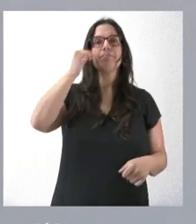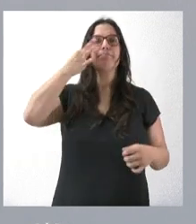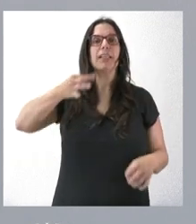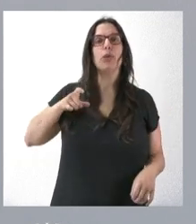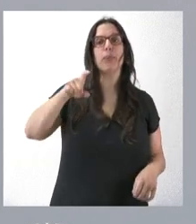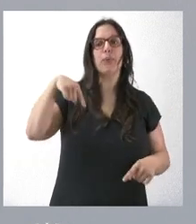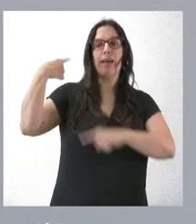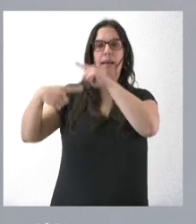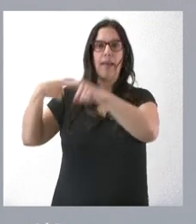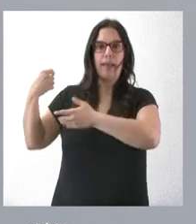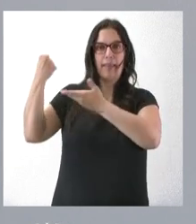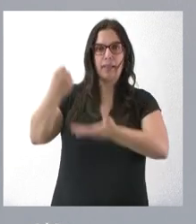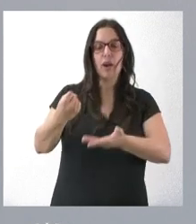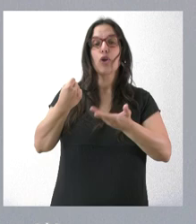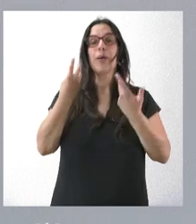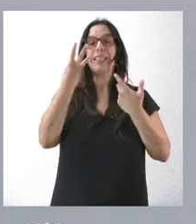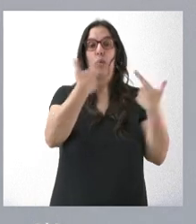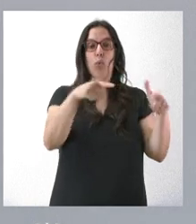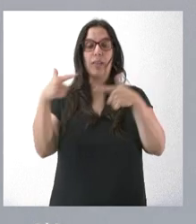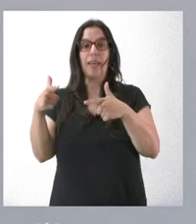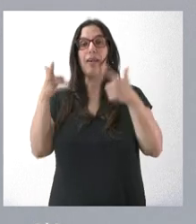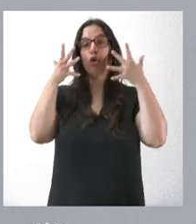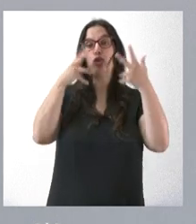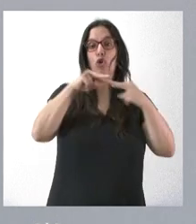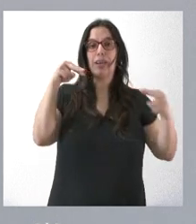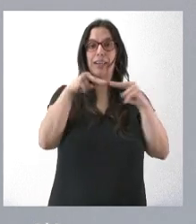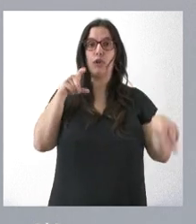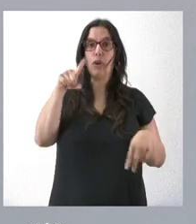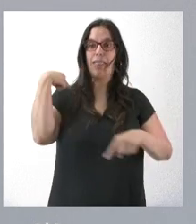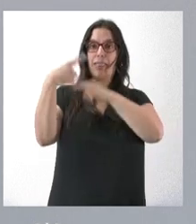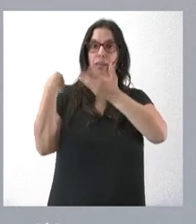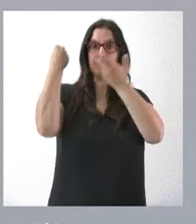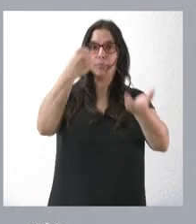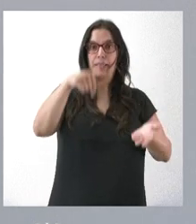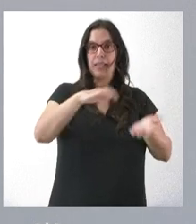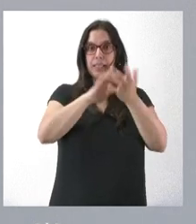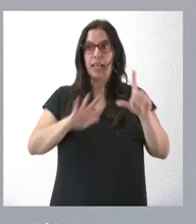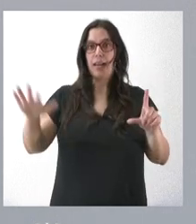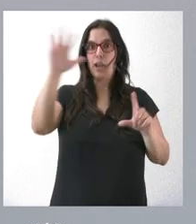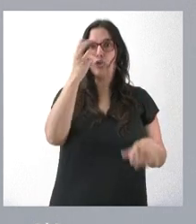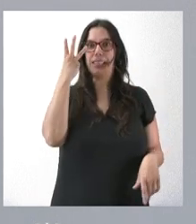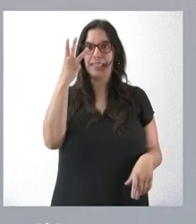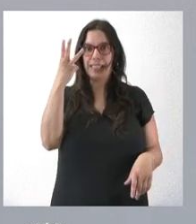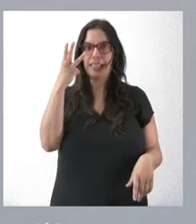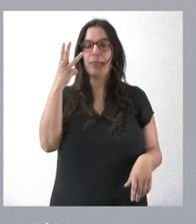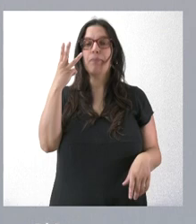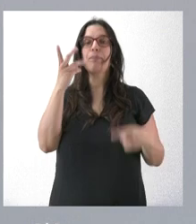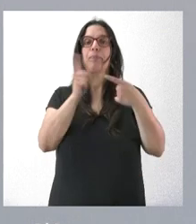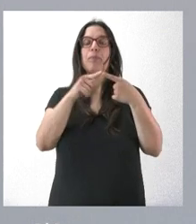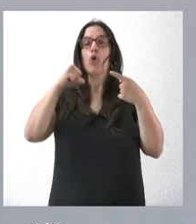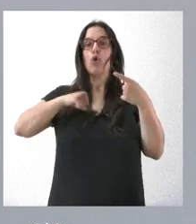hereditario. Hay tres unidades de Consejo Genético de Cáncer Hereditario en Castilla y León. Estamos hablando del Hospital